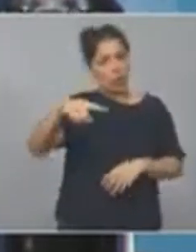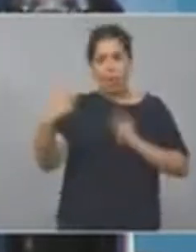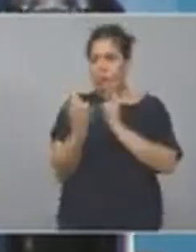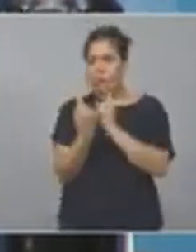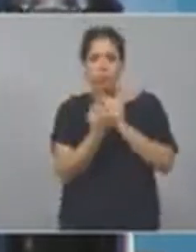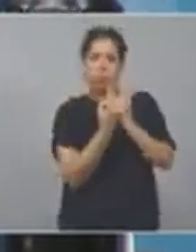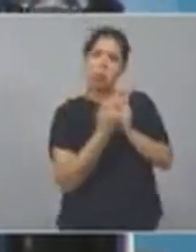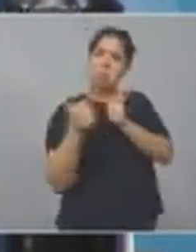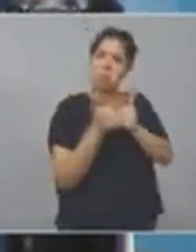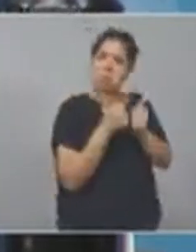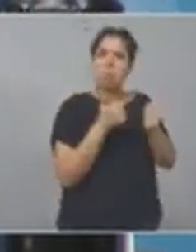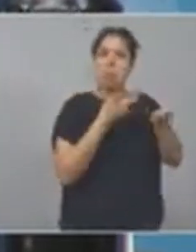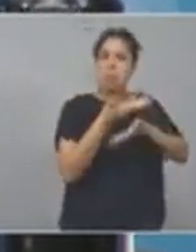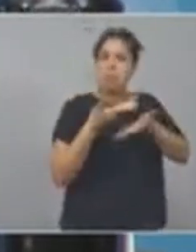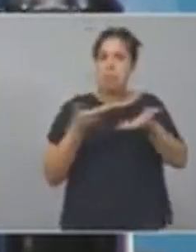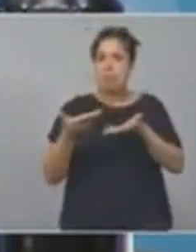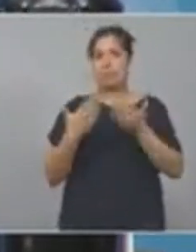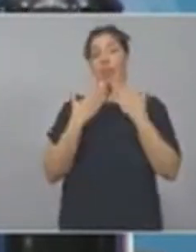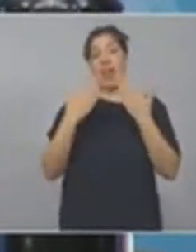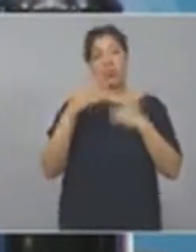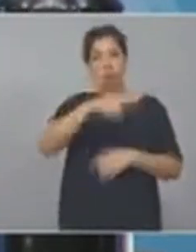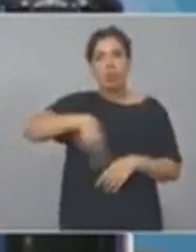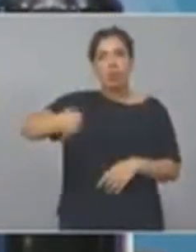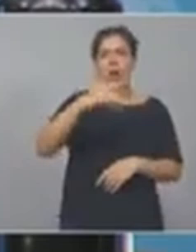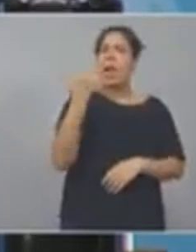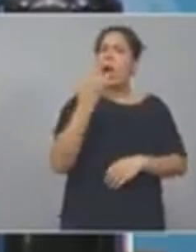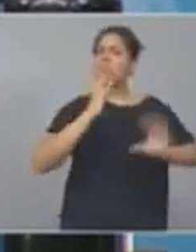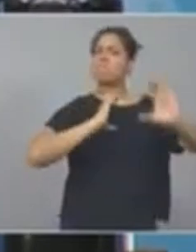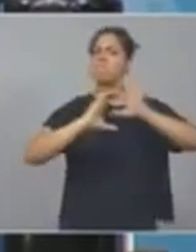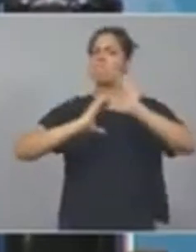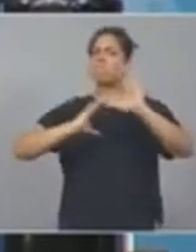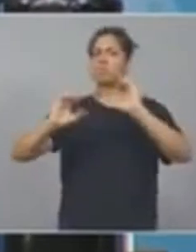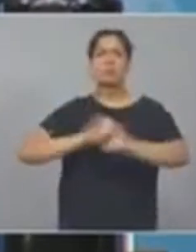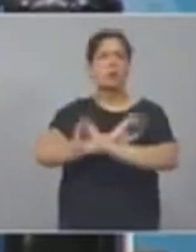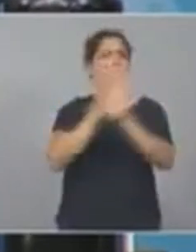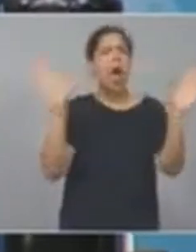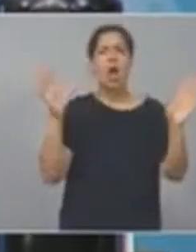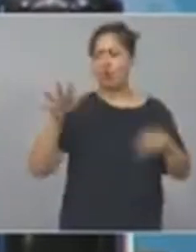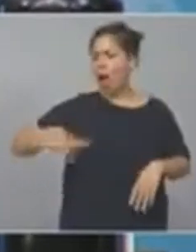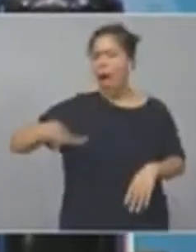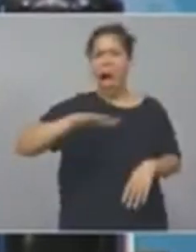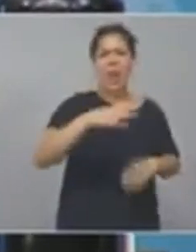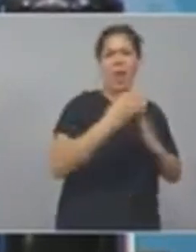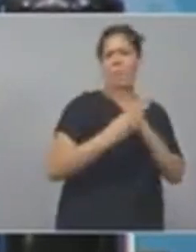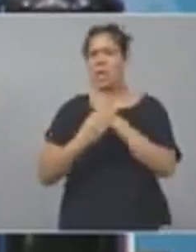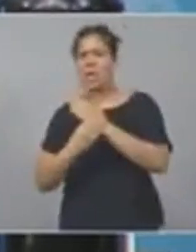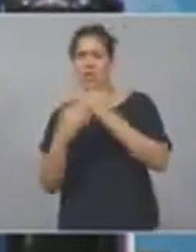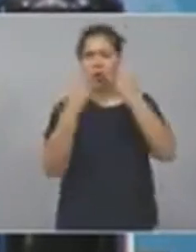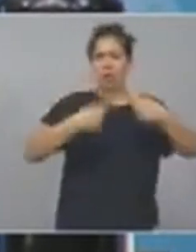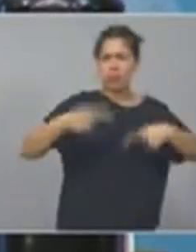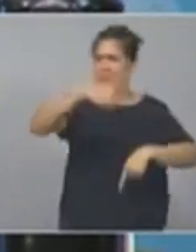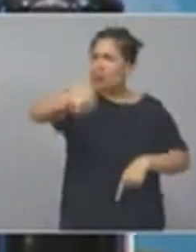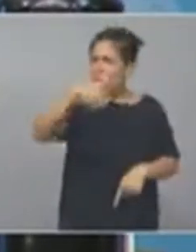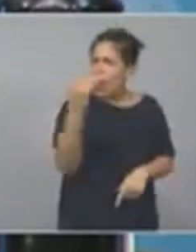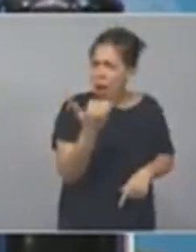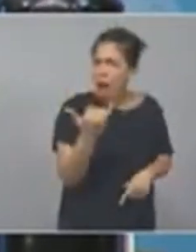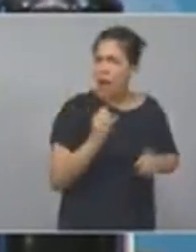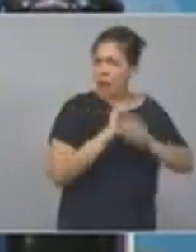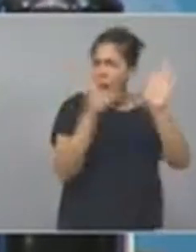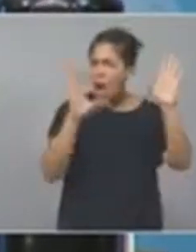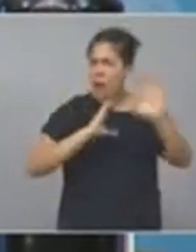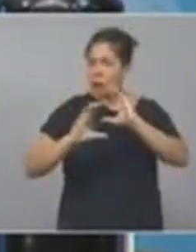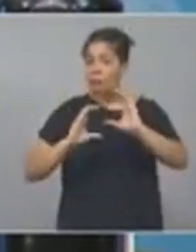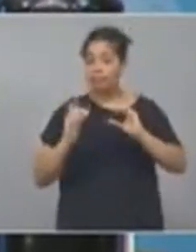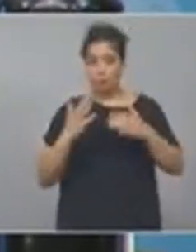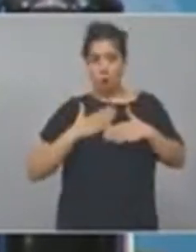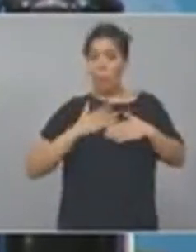través del fluido contacto que tienen con los ministros de cada una de las áreas y también conmigo. Ha crecido